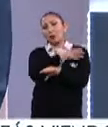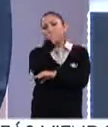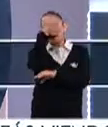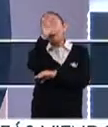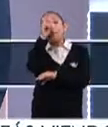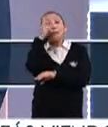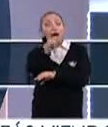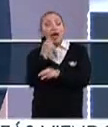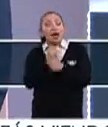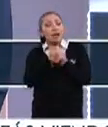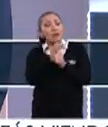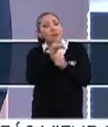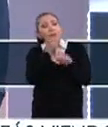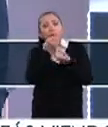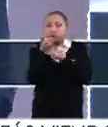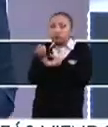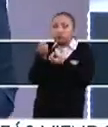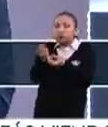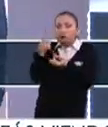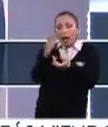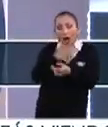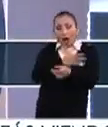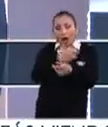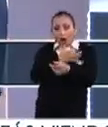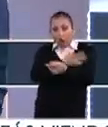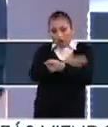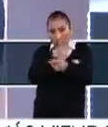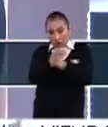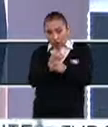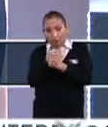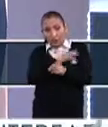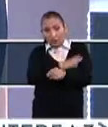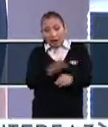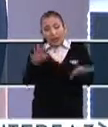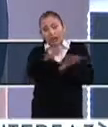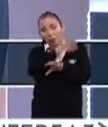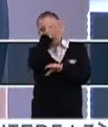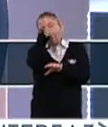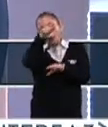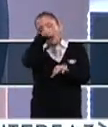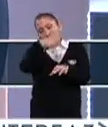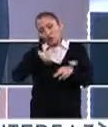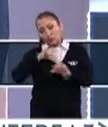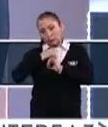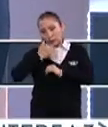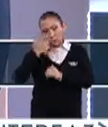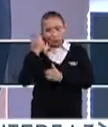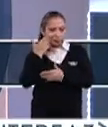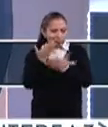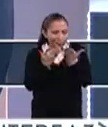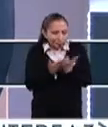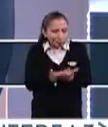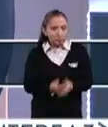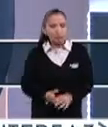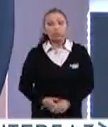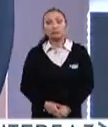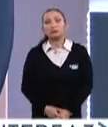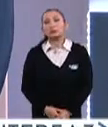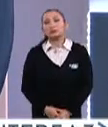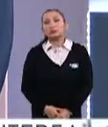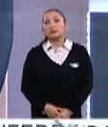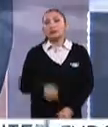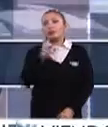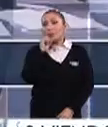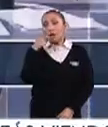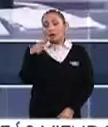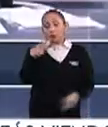para dar la información pertinente a la Coordinación General de Adaptación y Cambio Climático, donde estamos a sus órdenes. Claro, porque seguramente además